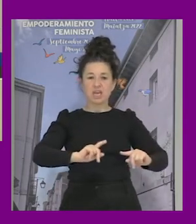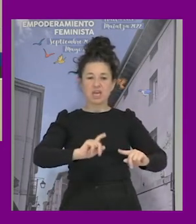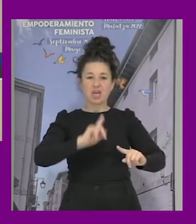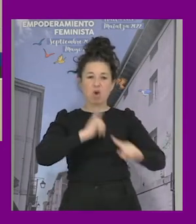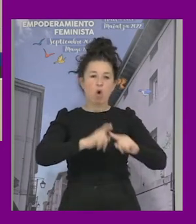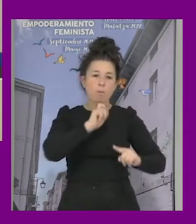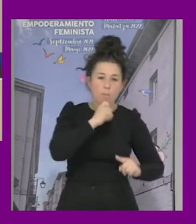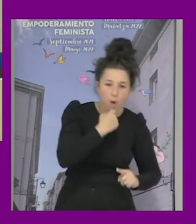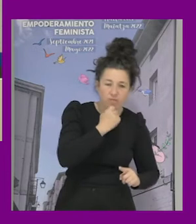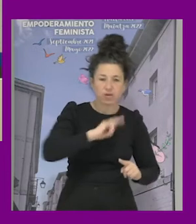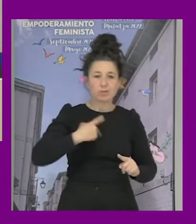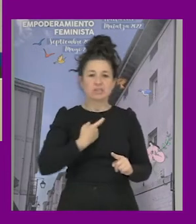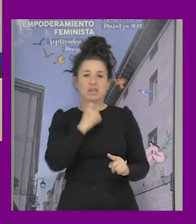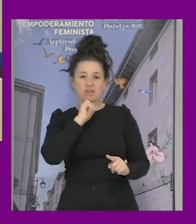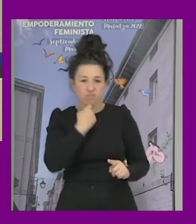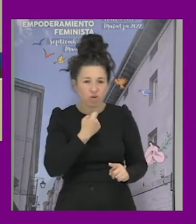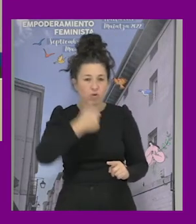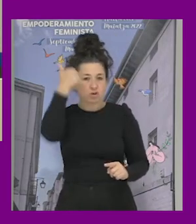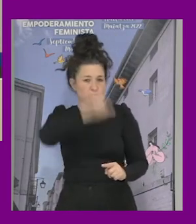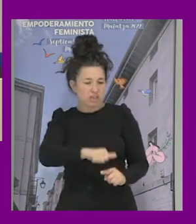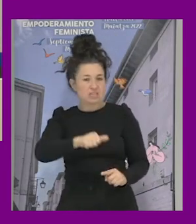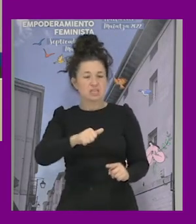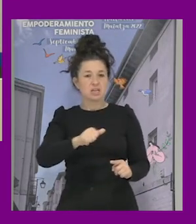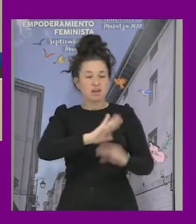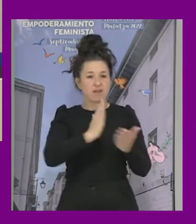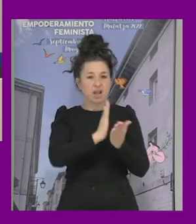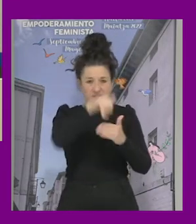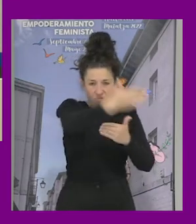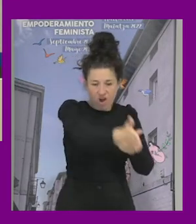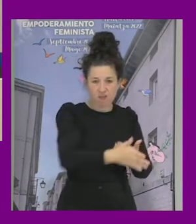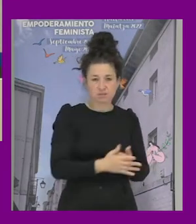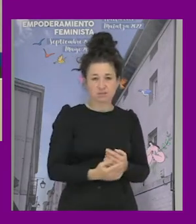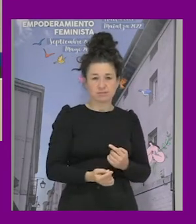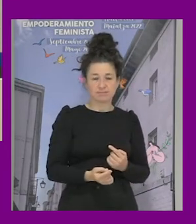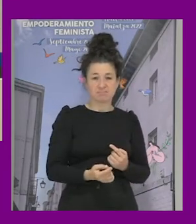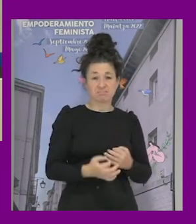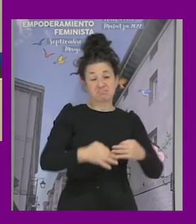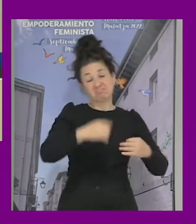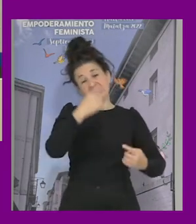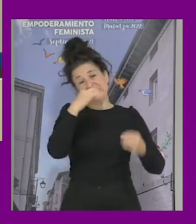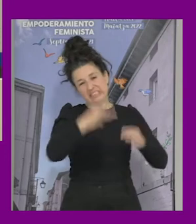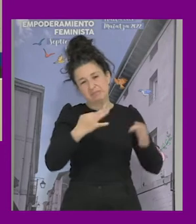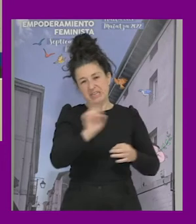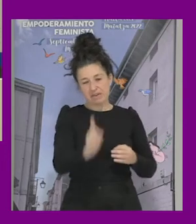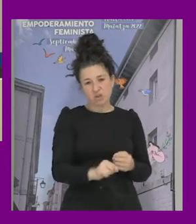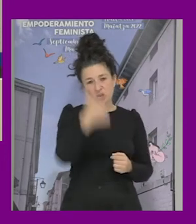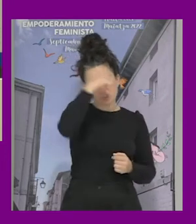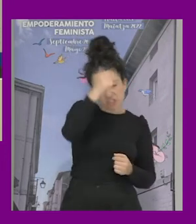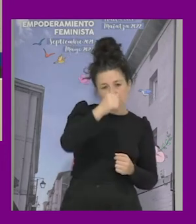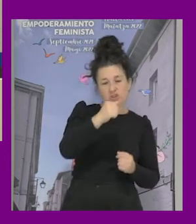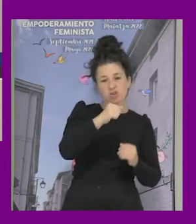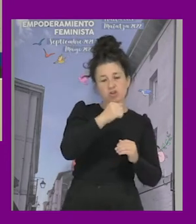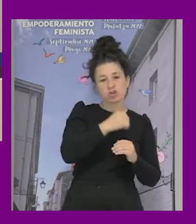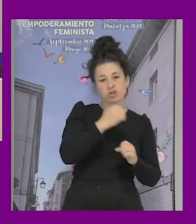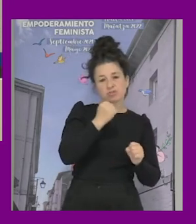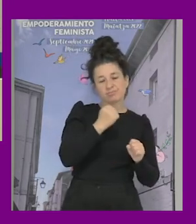transfobos y acaban fuera de clase y algunas veces no siempre pero algunas veces son chicos de clase trabajadora chicos